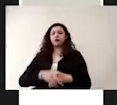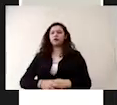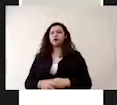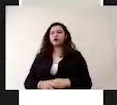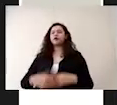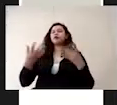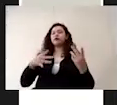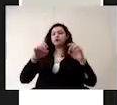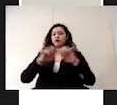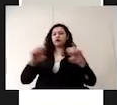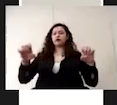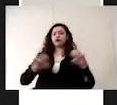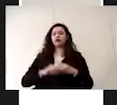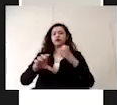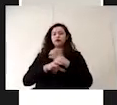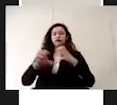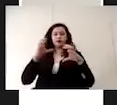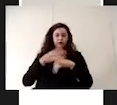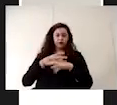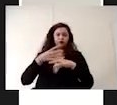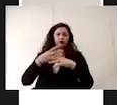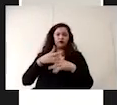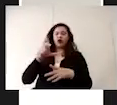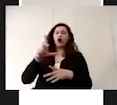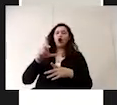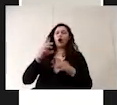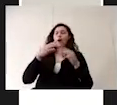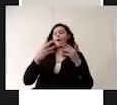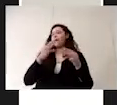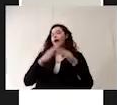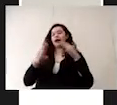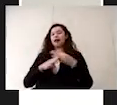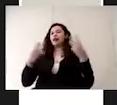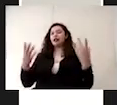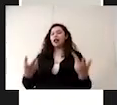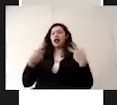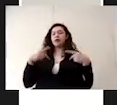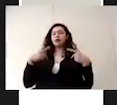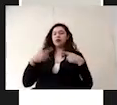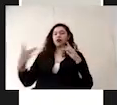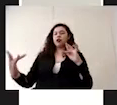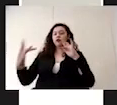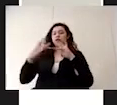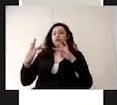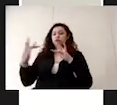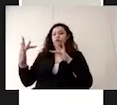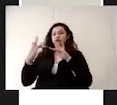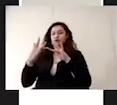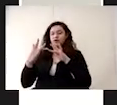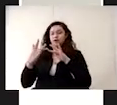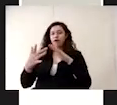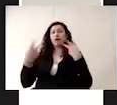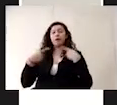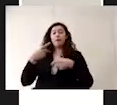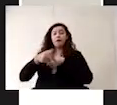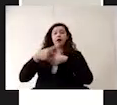equipos, piezas o dispositivos que evitan que una persona tenga contacto directo con los peligros de